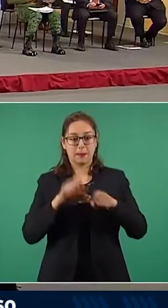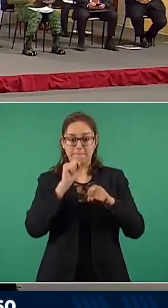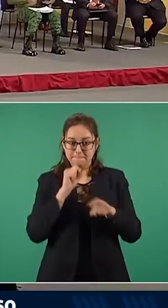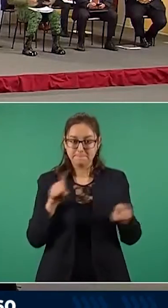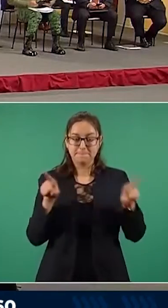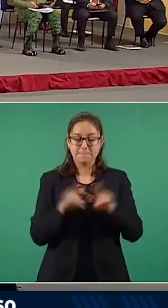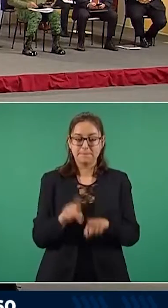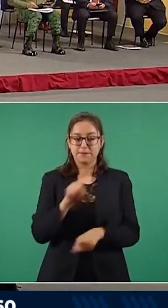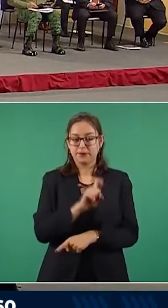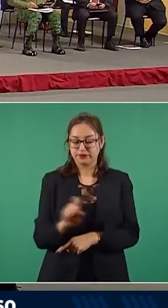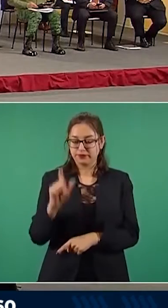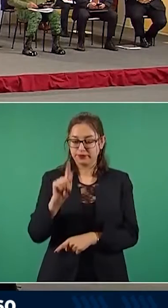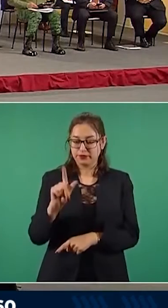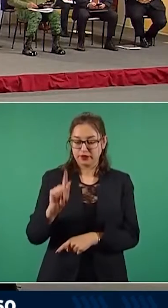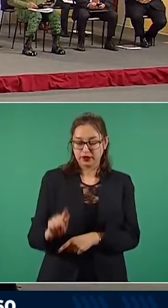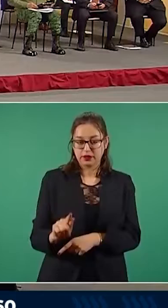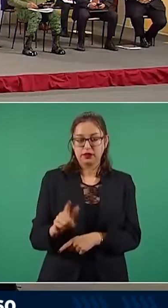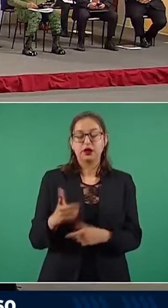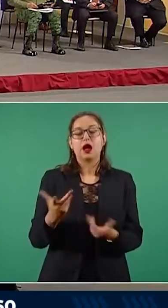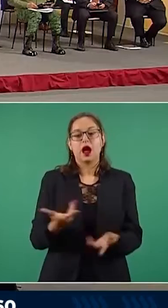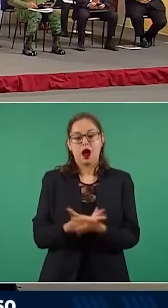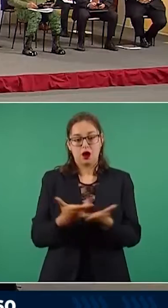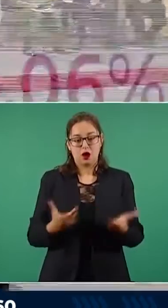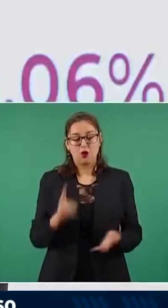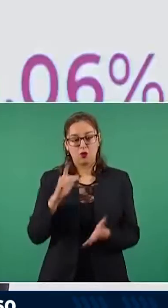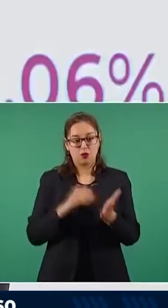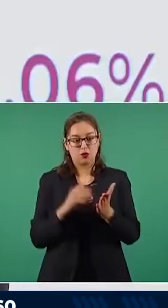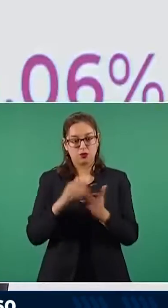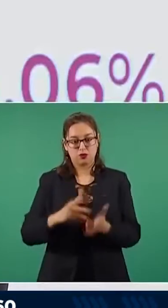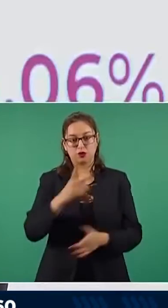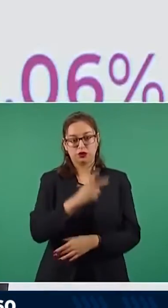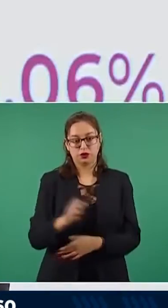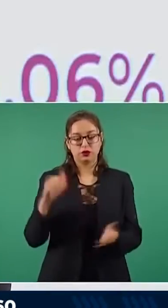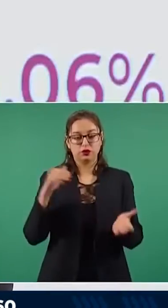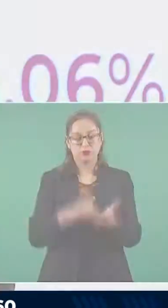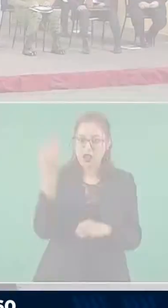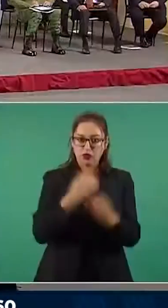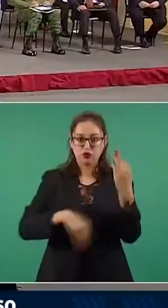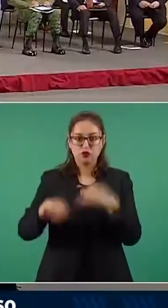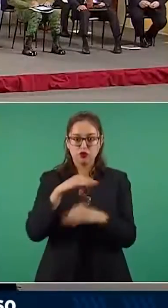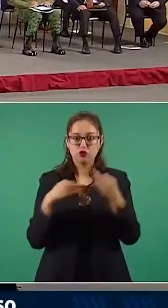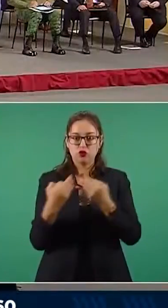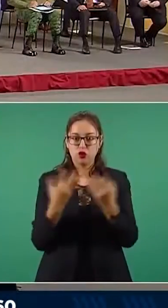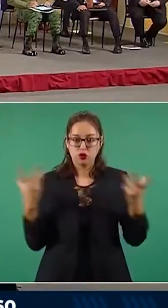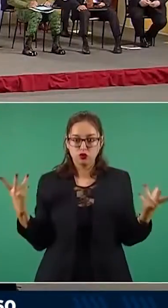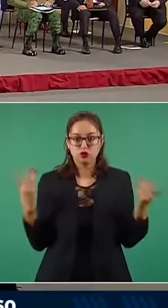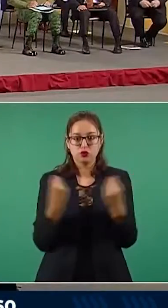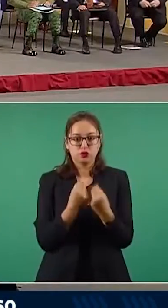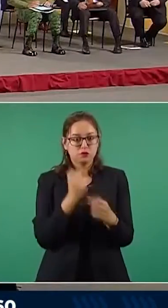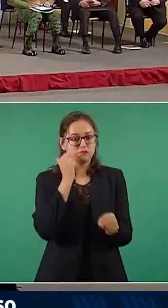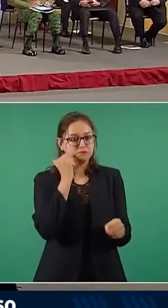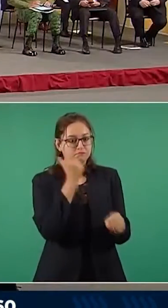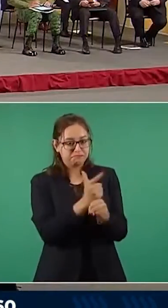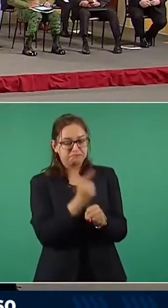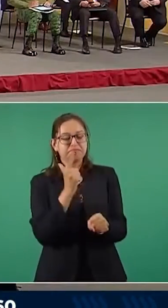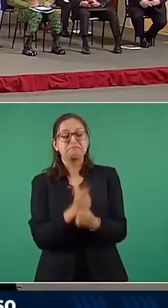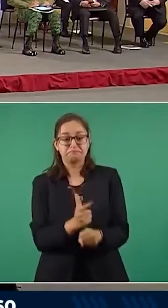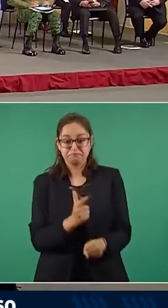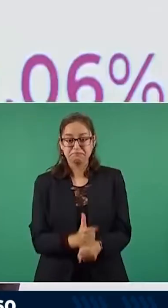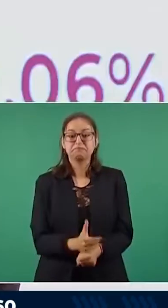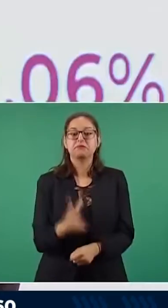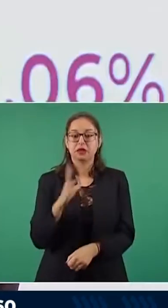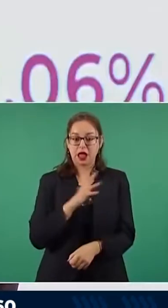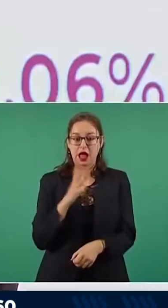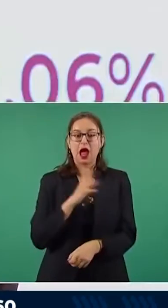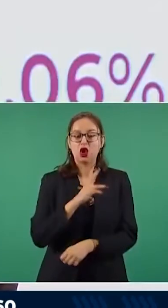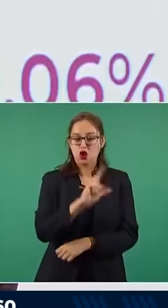con 970 mil 617 y ahorita ya tenemos un millón 200 mil 245. Hemos detectado efectivamente, como mencionaba el